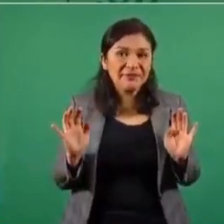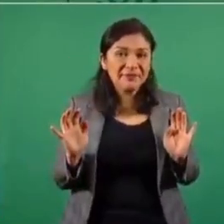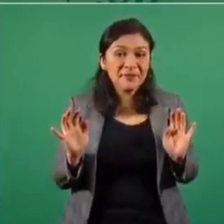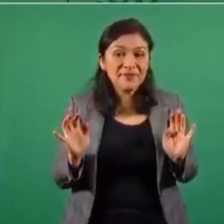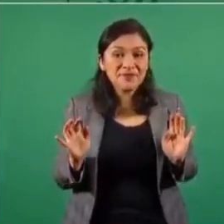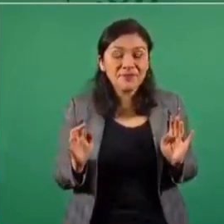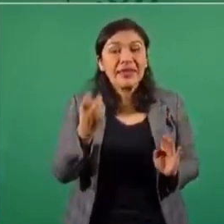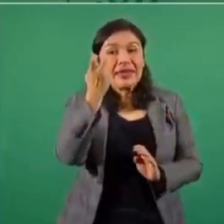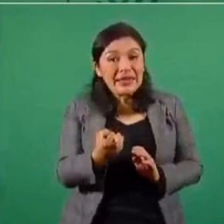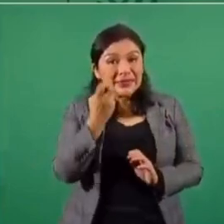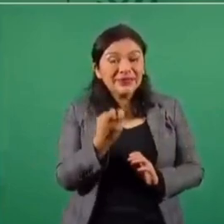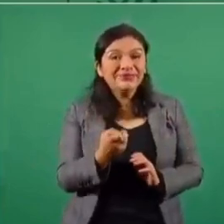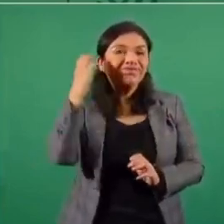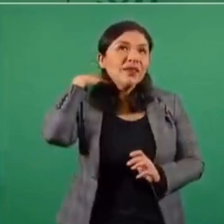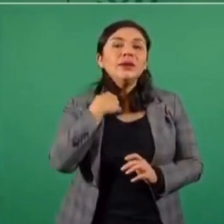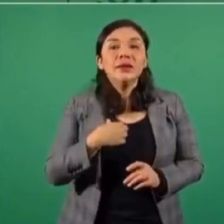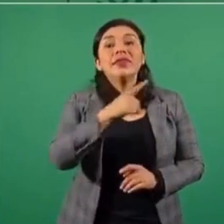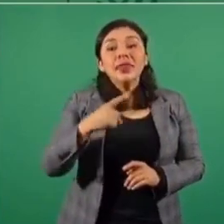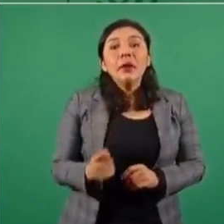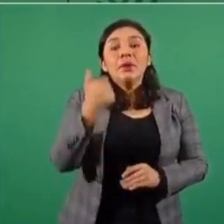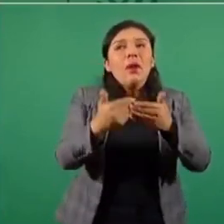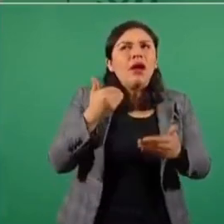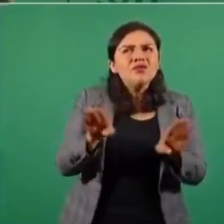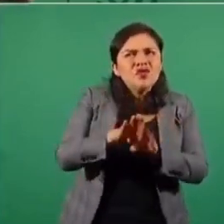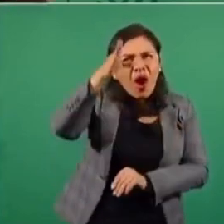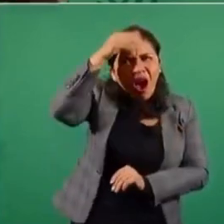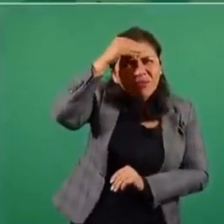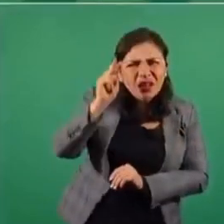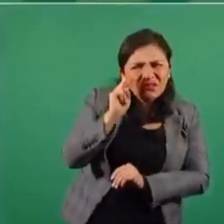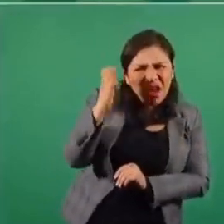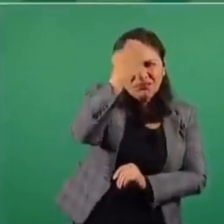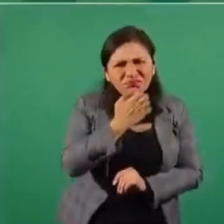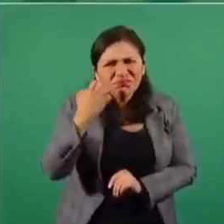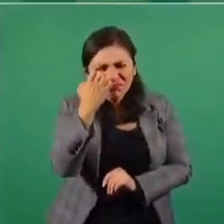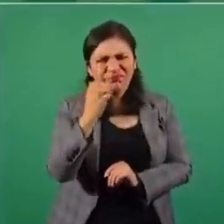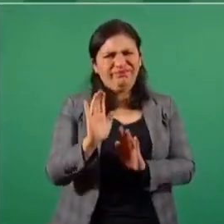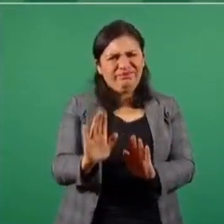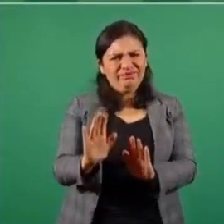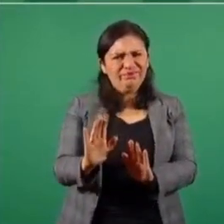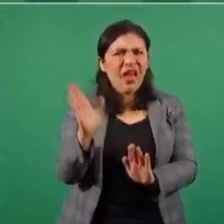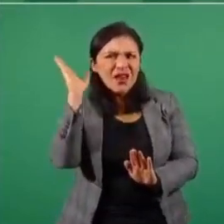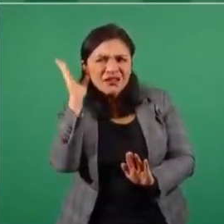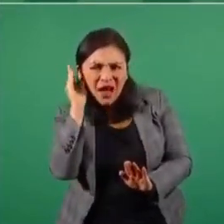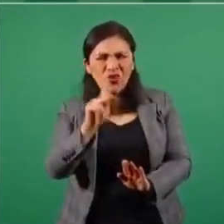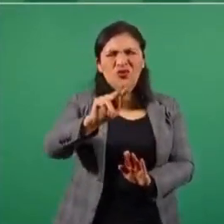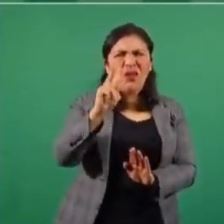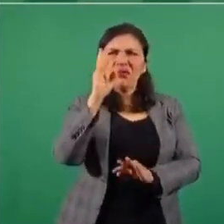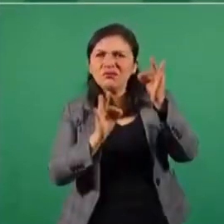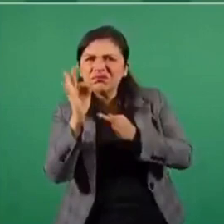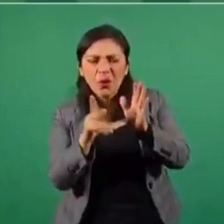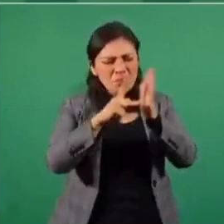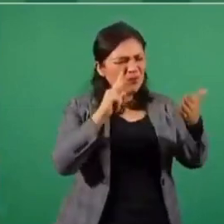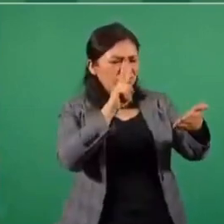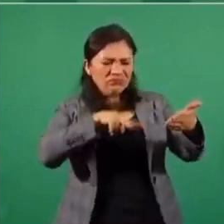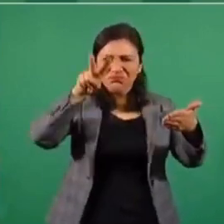Entonces, hay que aprender a leer el periódico, a escuchar la radio y a ver la televisión,